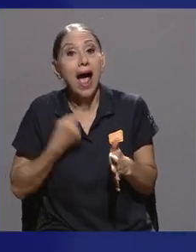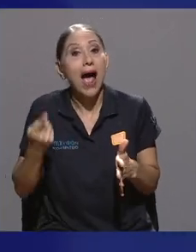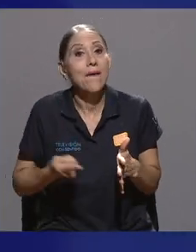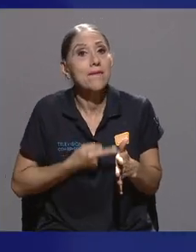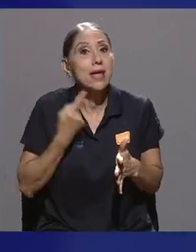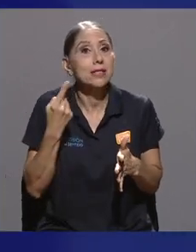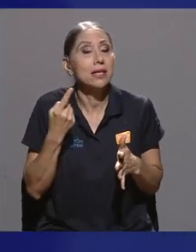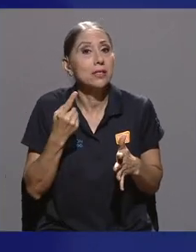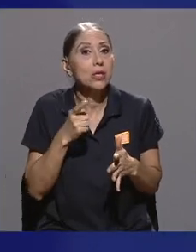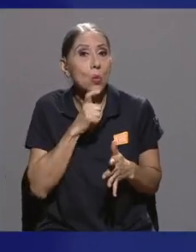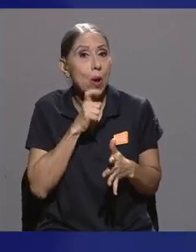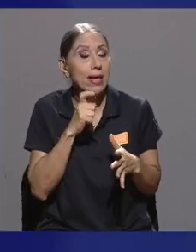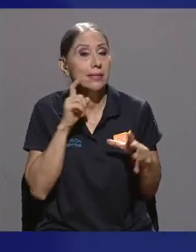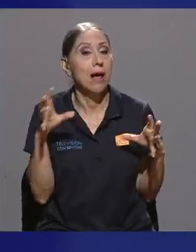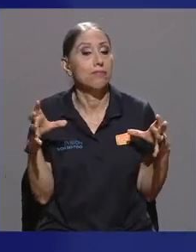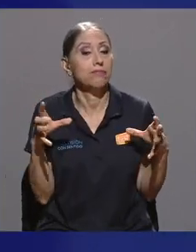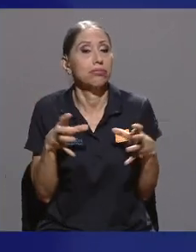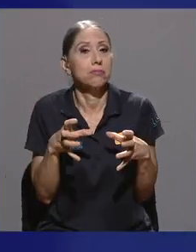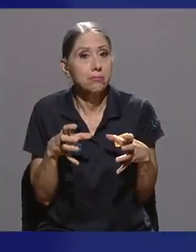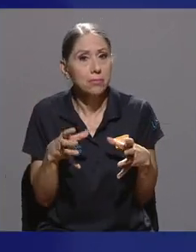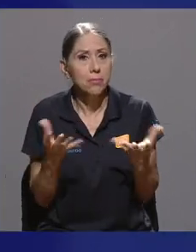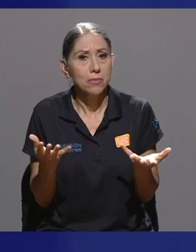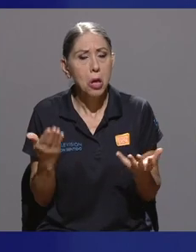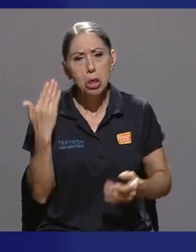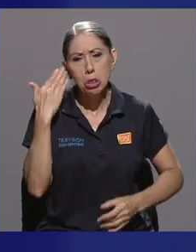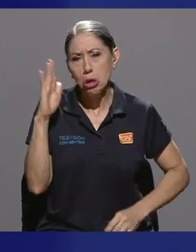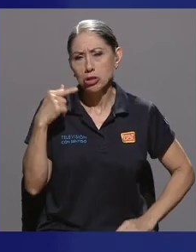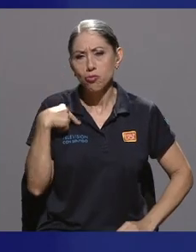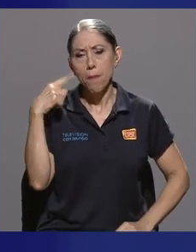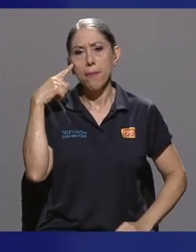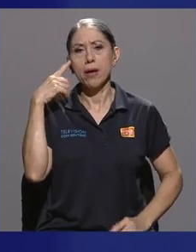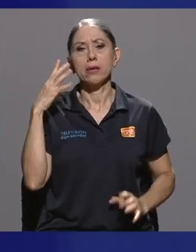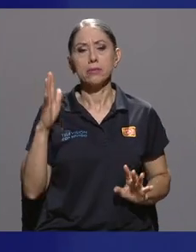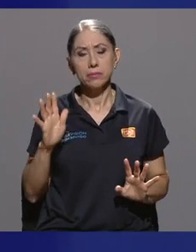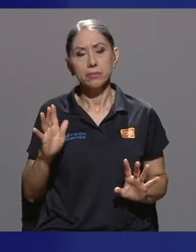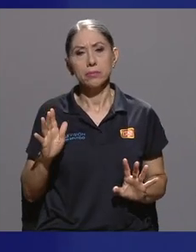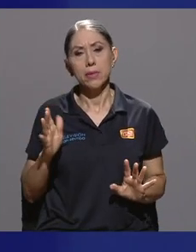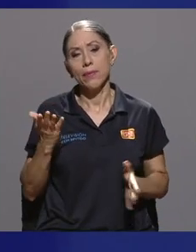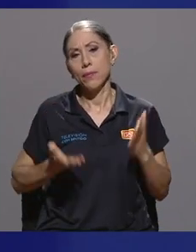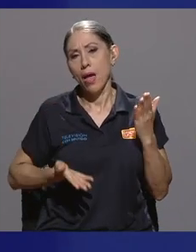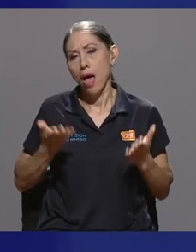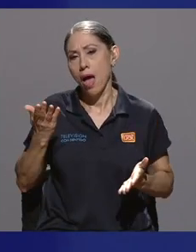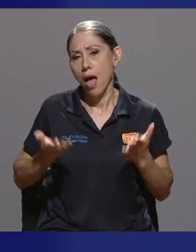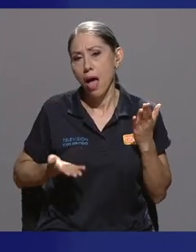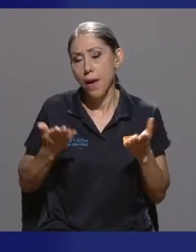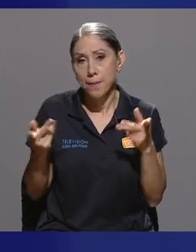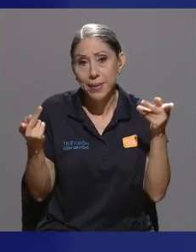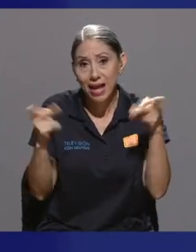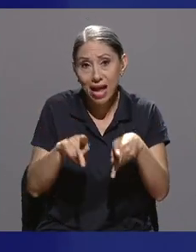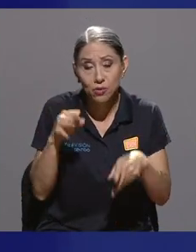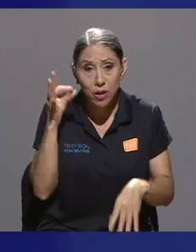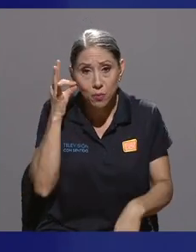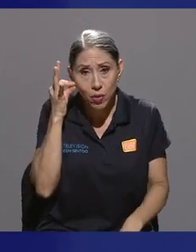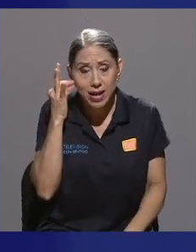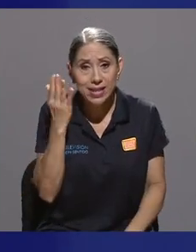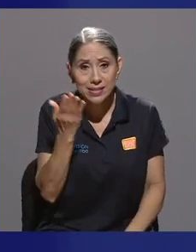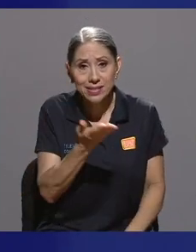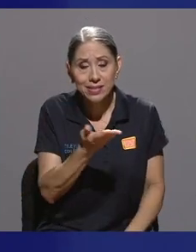integraciones. No sé, se me ocurre pensar que tal vez en el caso de las mujeres